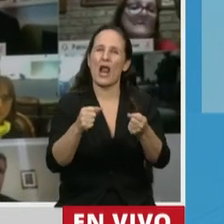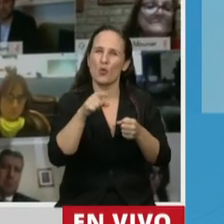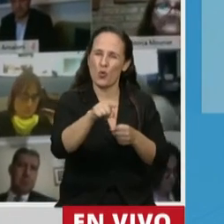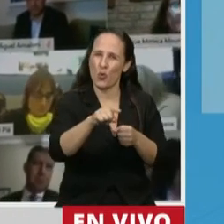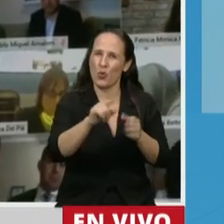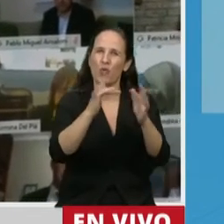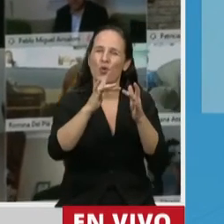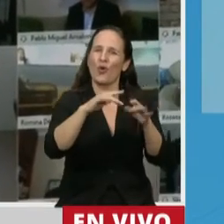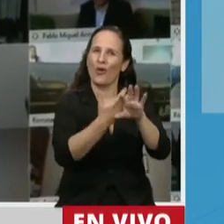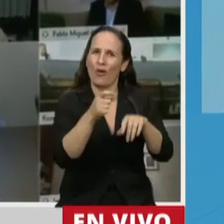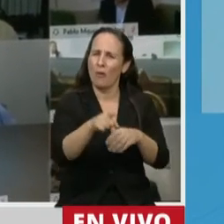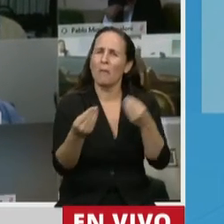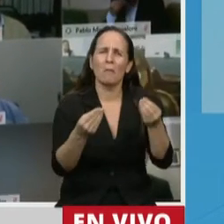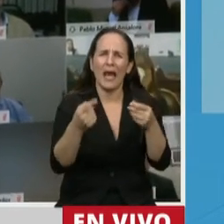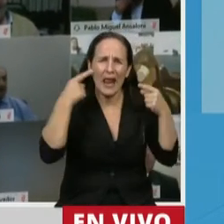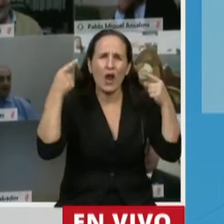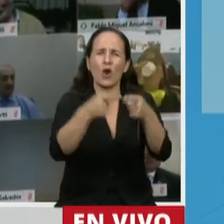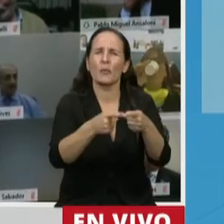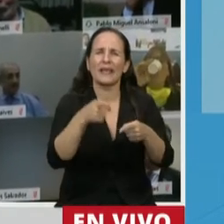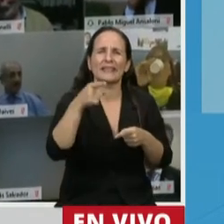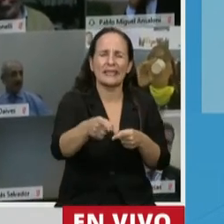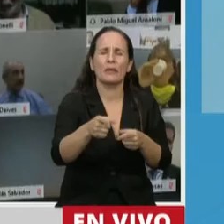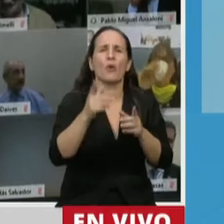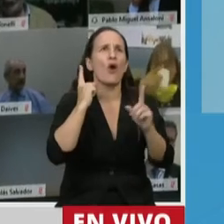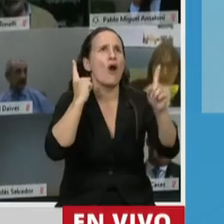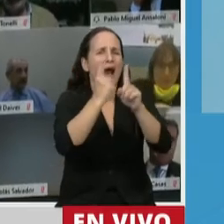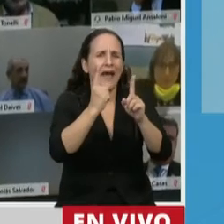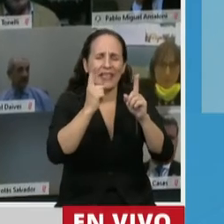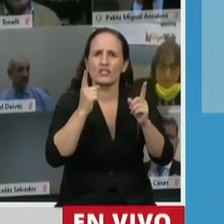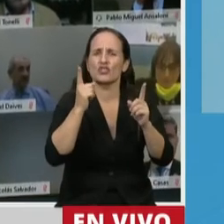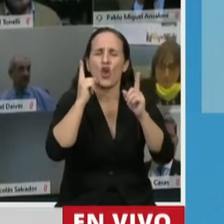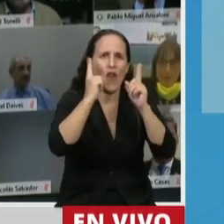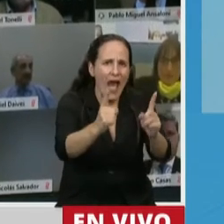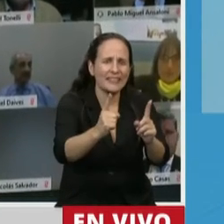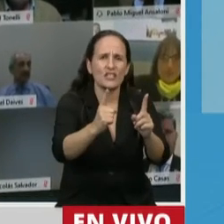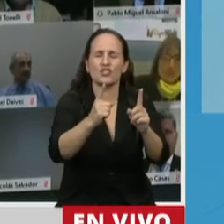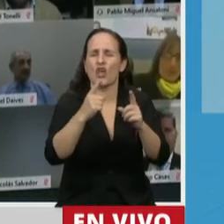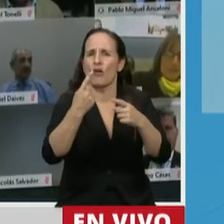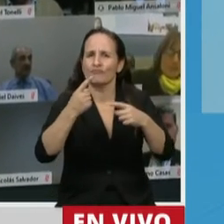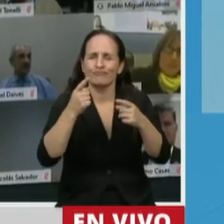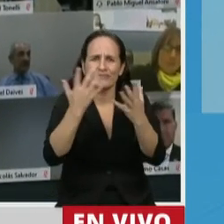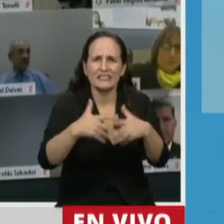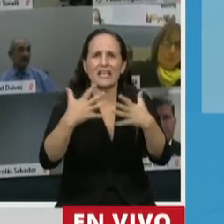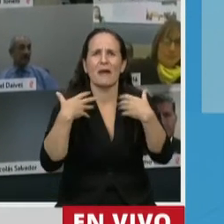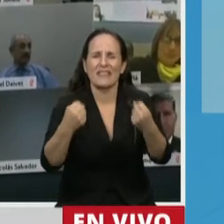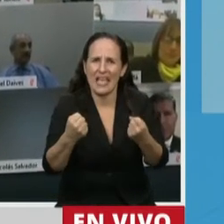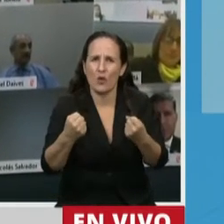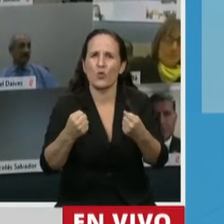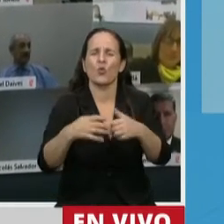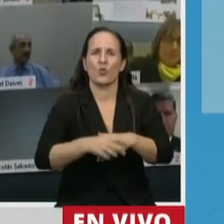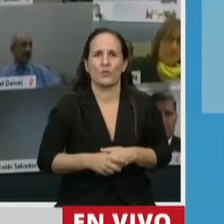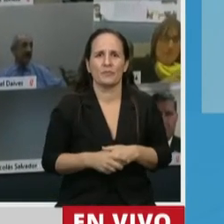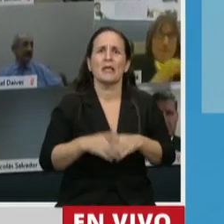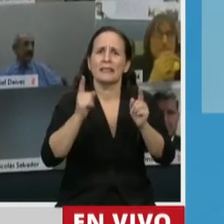fin de mejorar los niveles de atención, los programas y sus sistemas de salud, además de promover herramientas